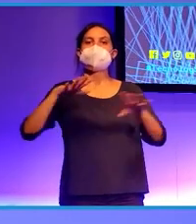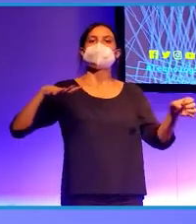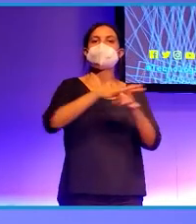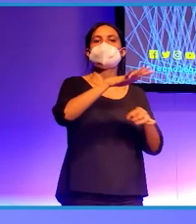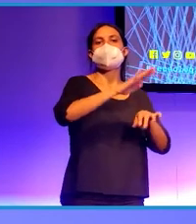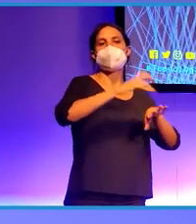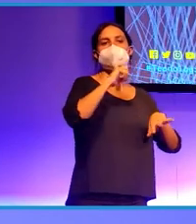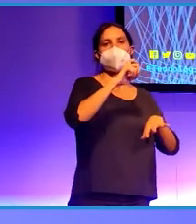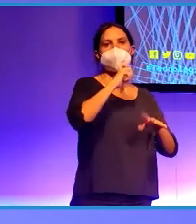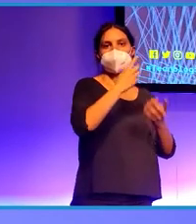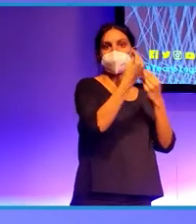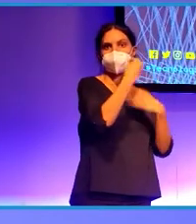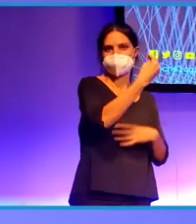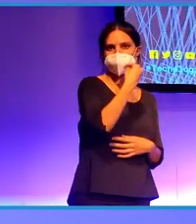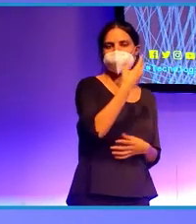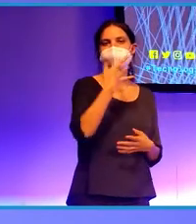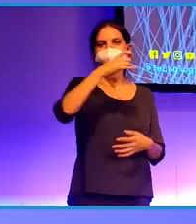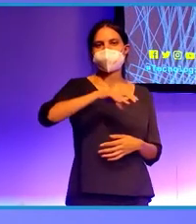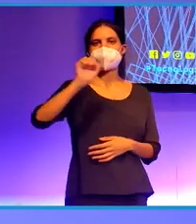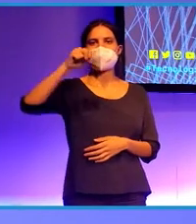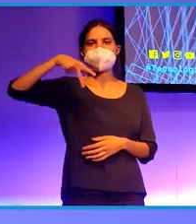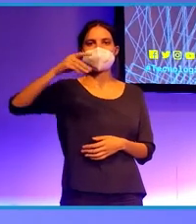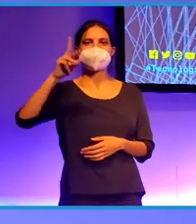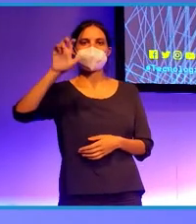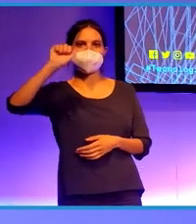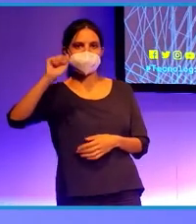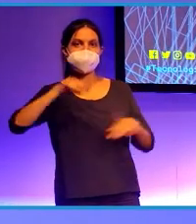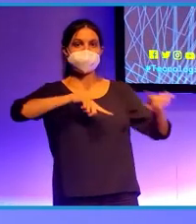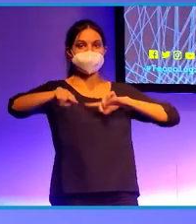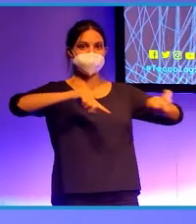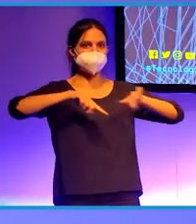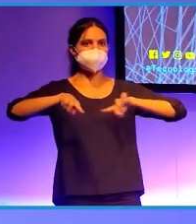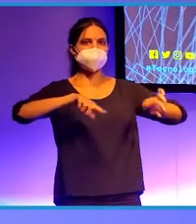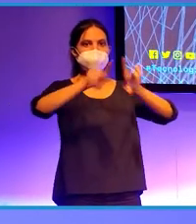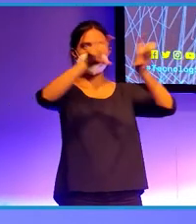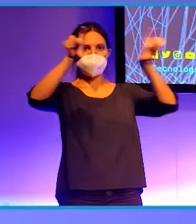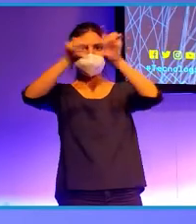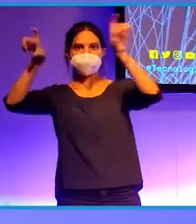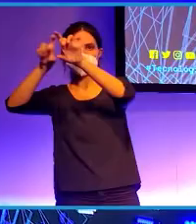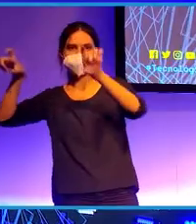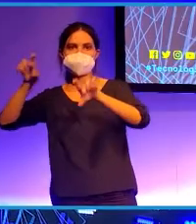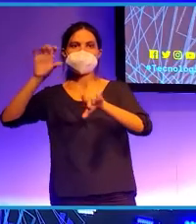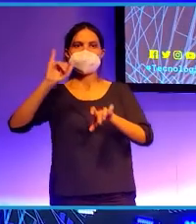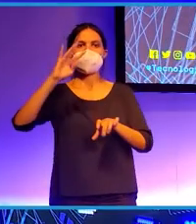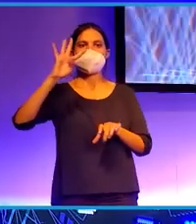Andrea Frontons, exdirectora de Intercom Empresas, emprendedora y actualmente CEO de TaylorU.